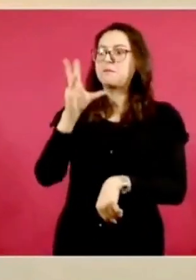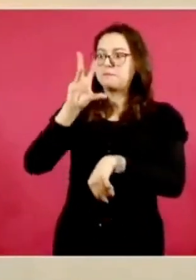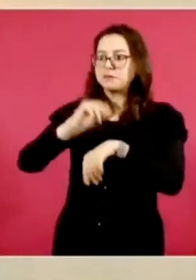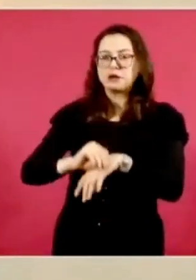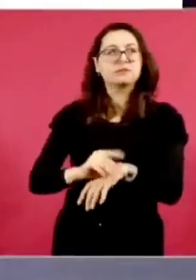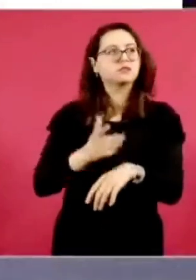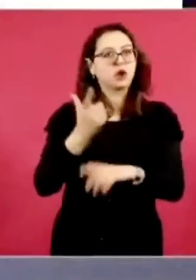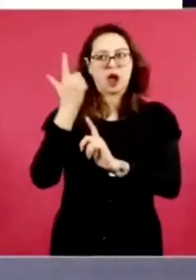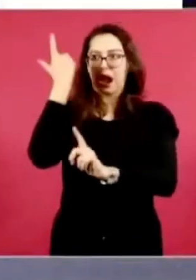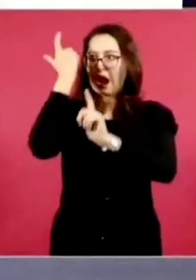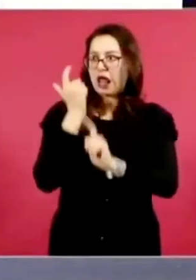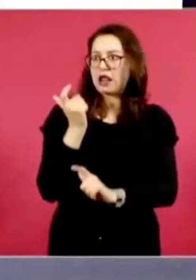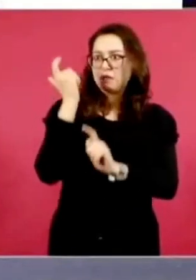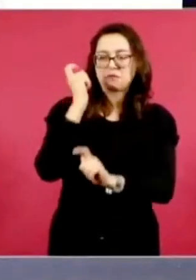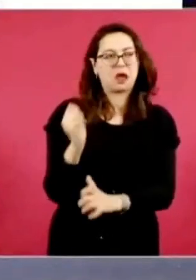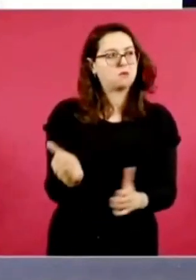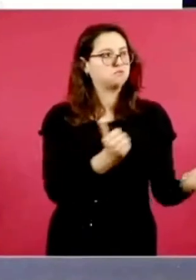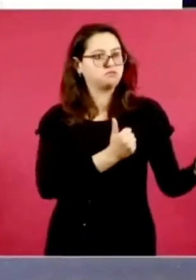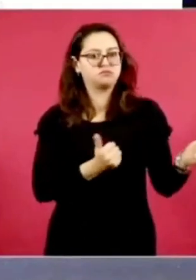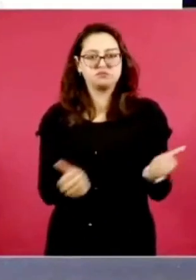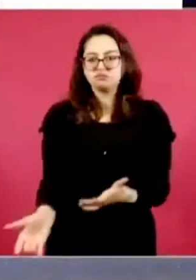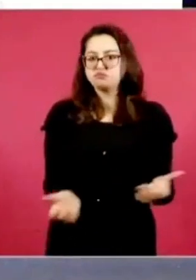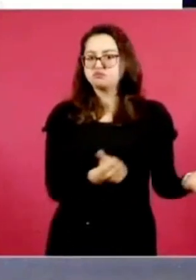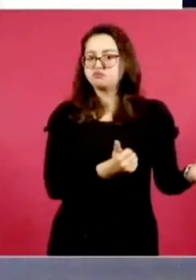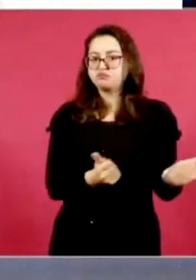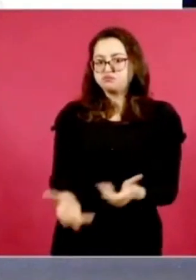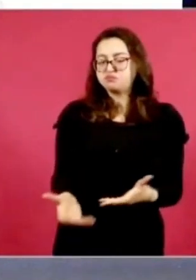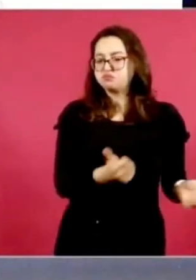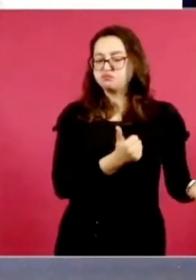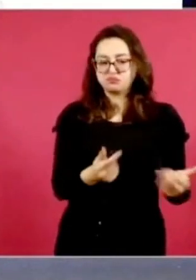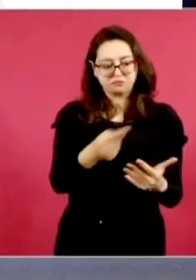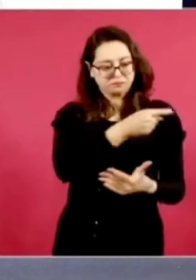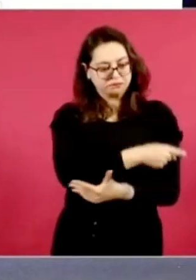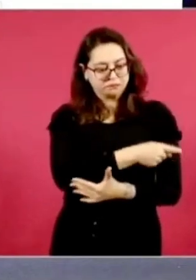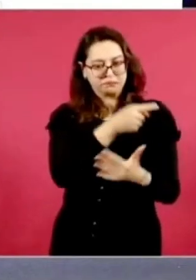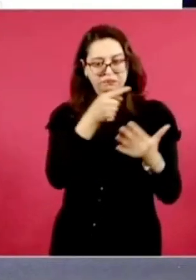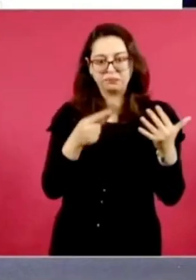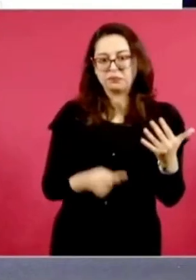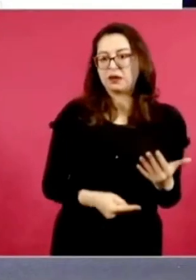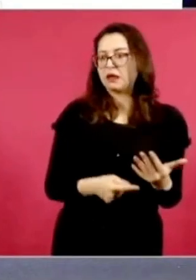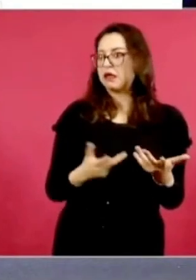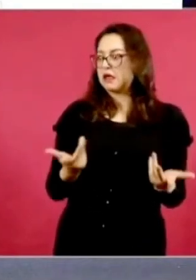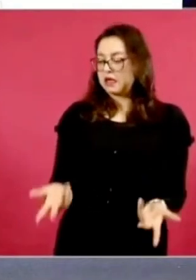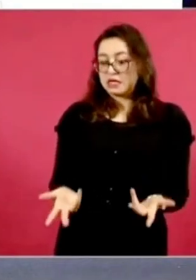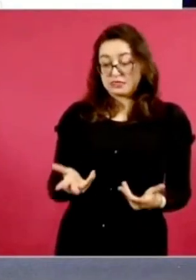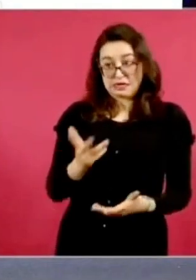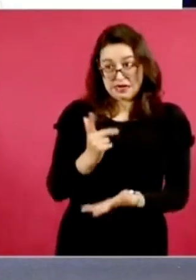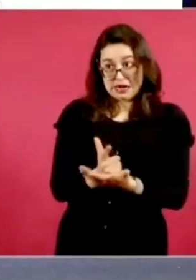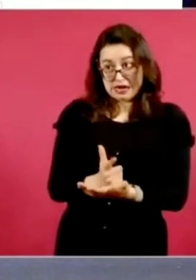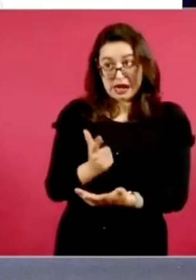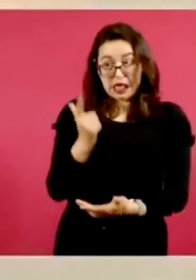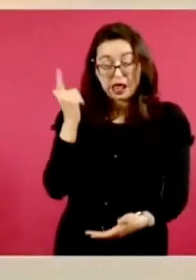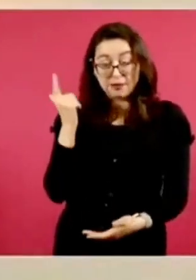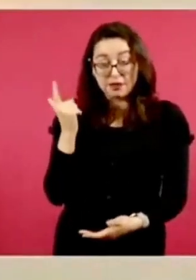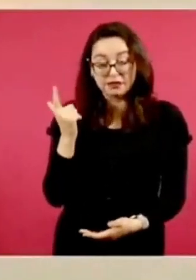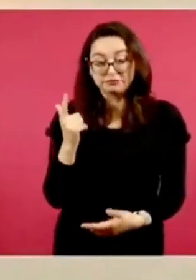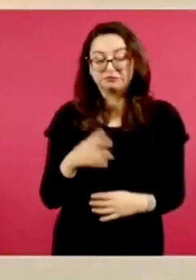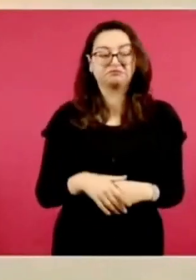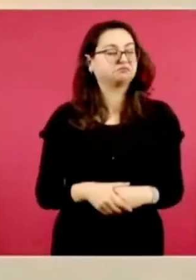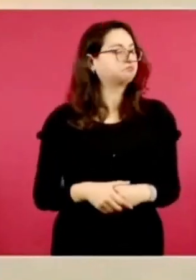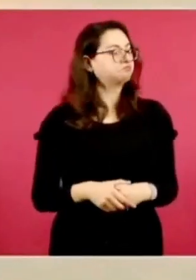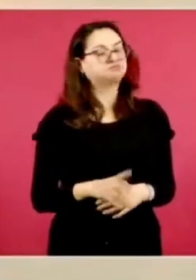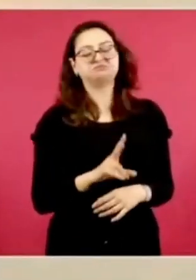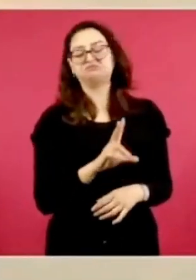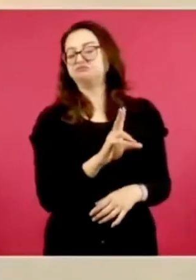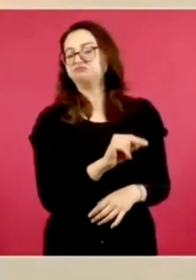territorio nacional en forma clandestina de armas y municiones de uso exclusivo de las Fuerzas Armadas. A